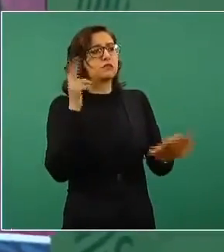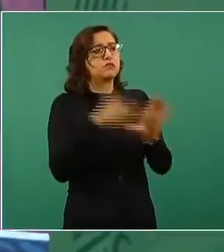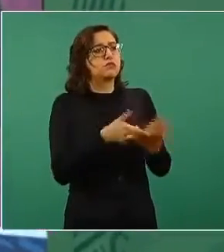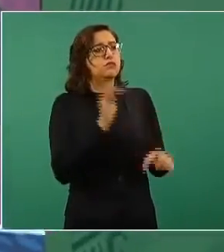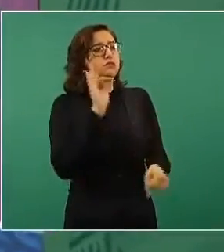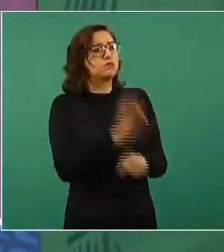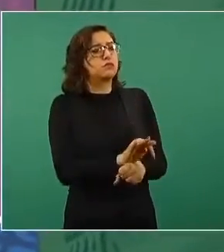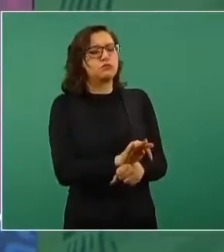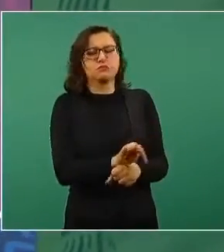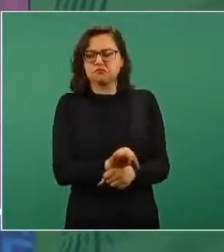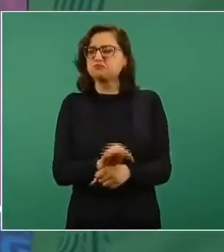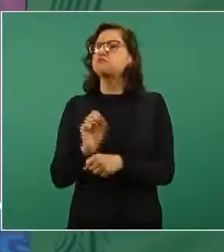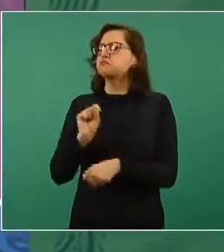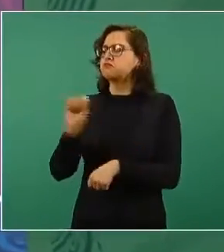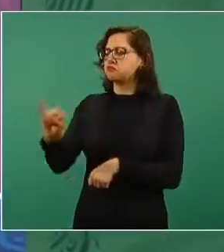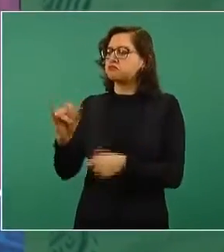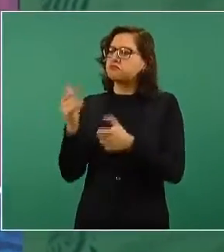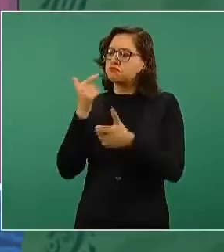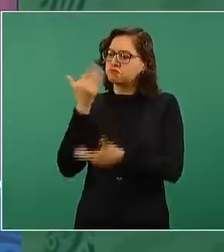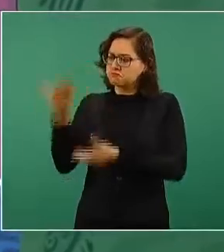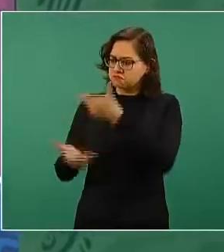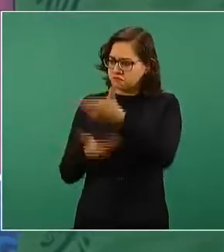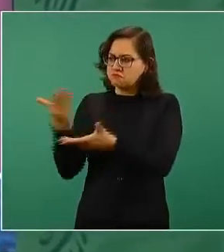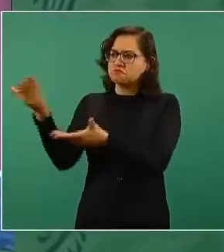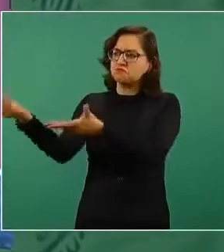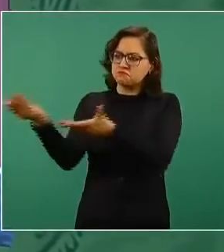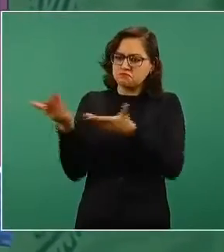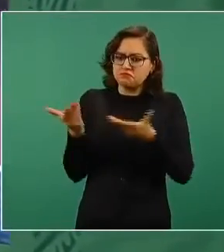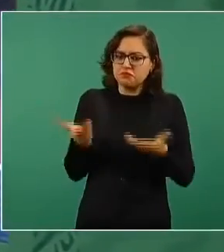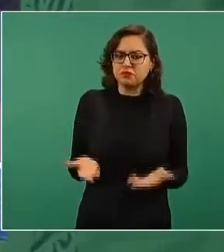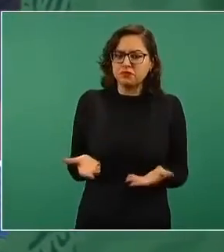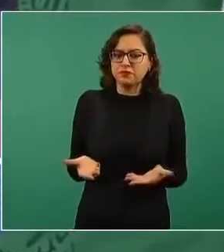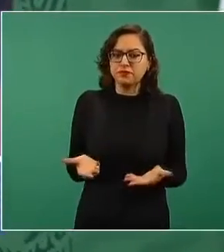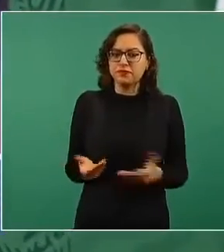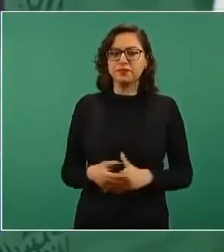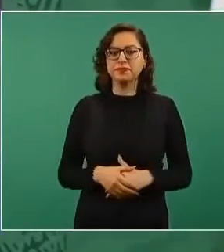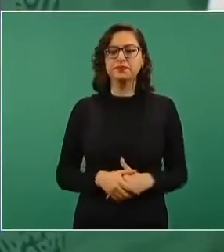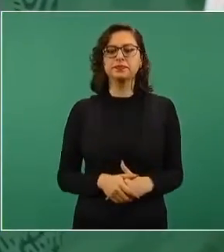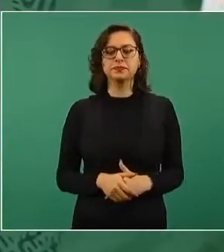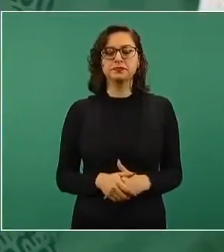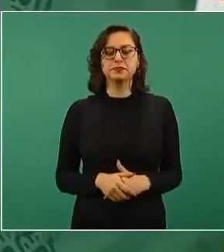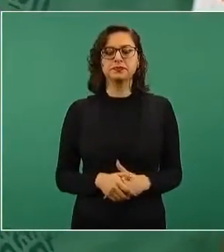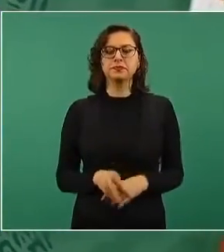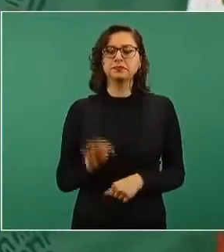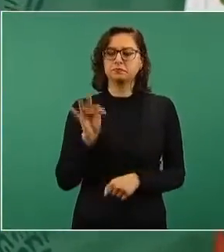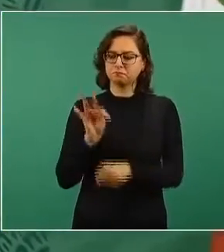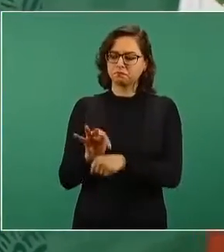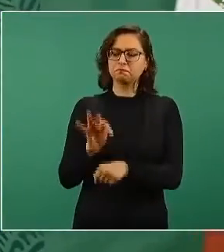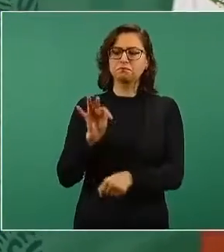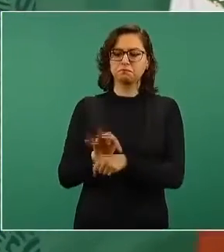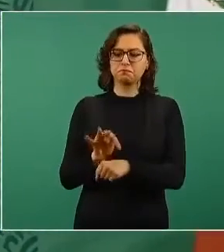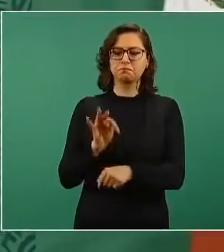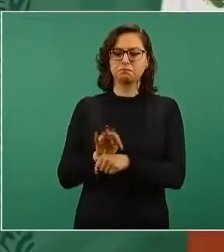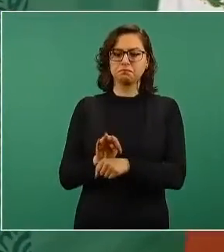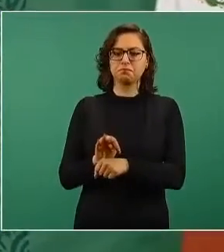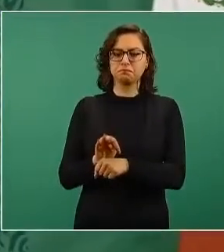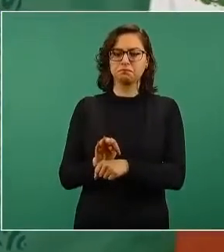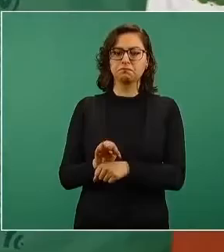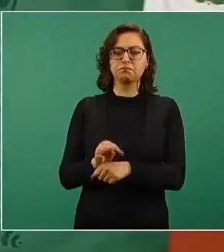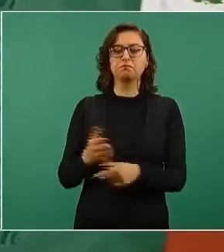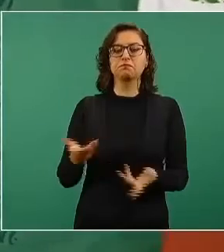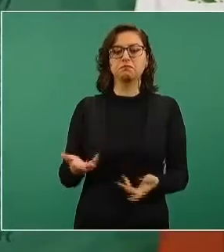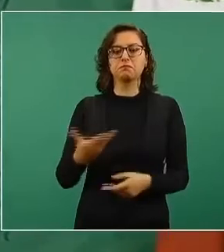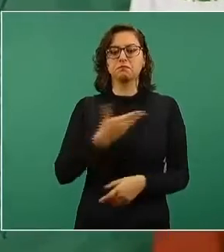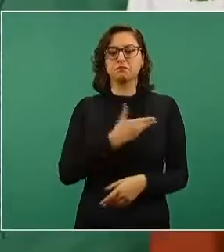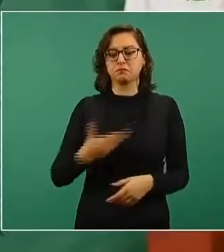Se ofreció esta protección al presidente